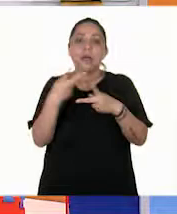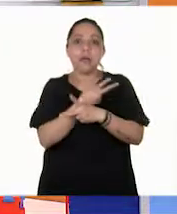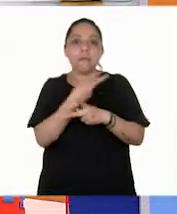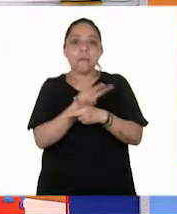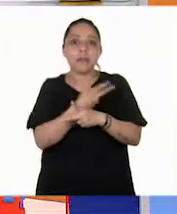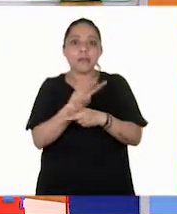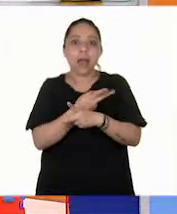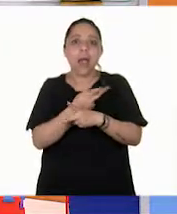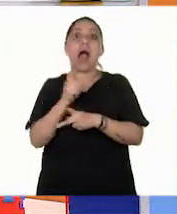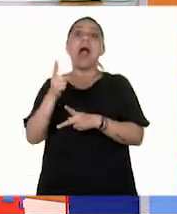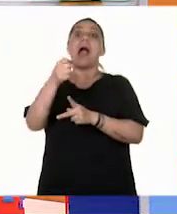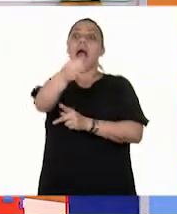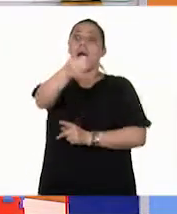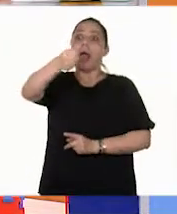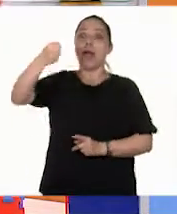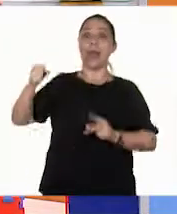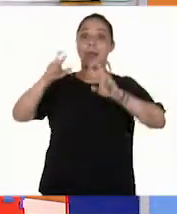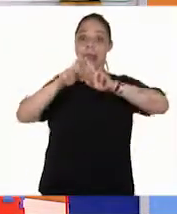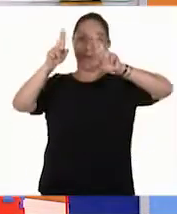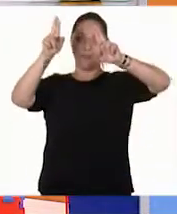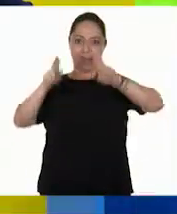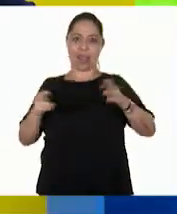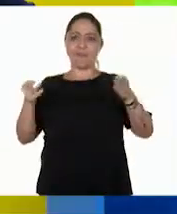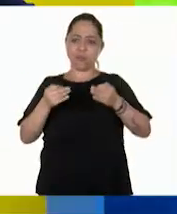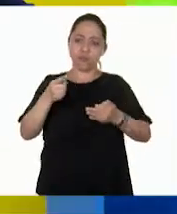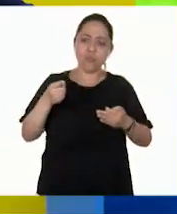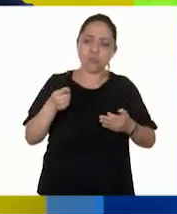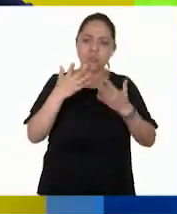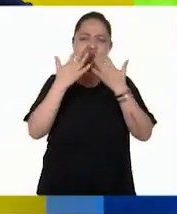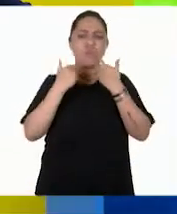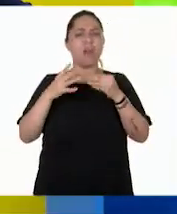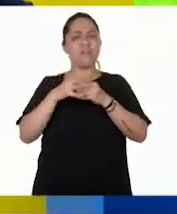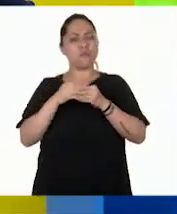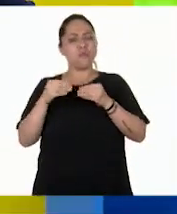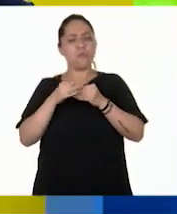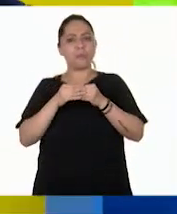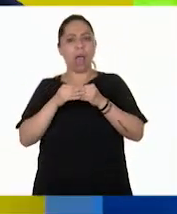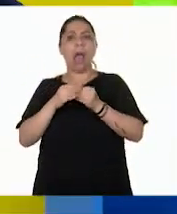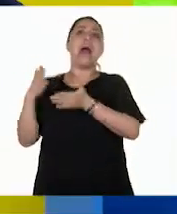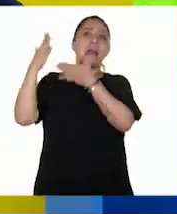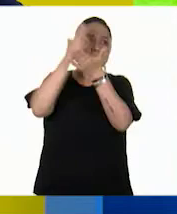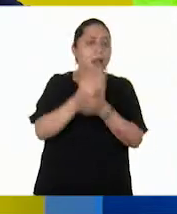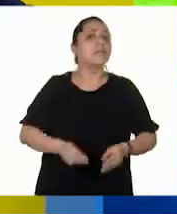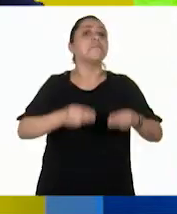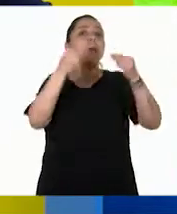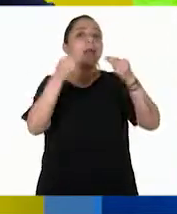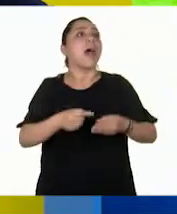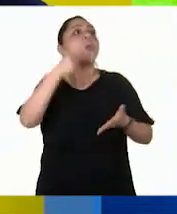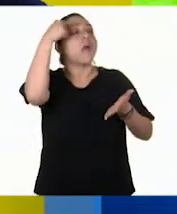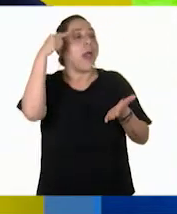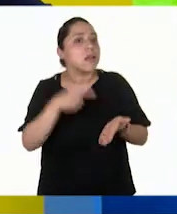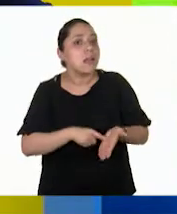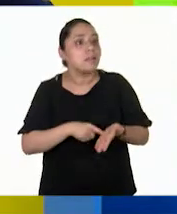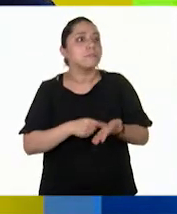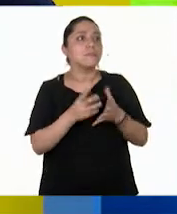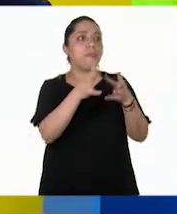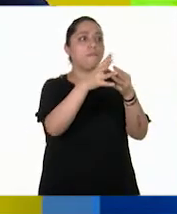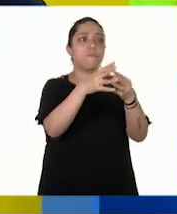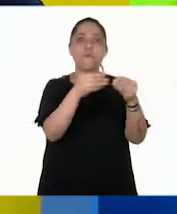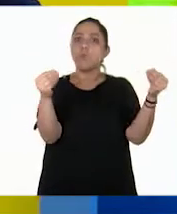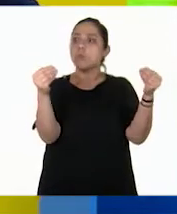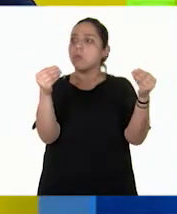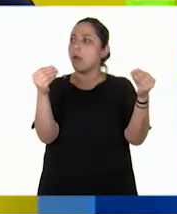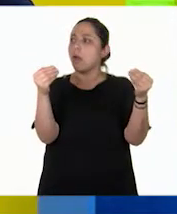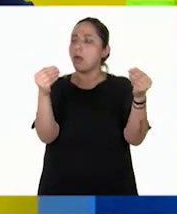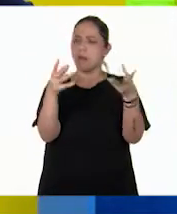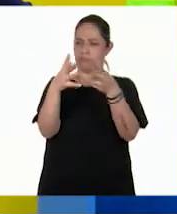al refrigerador, lo abres y tampoco hay fruta. Ajá. Vas al mercado, Pepe. Ajá. ¿Y adivina qué? ¿Qué? No hay fruta. No.